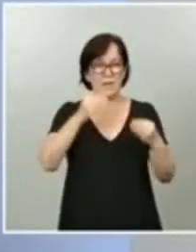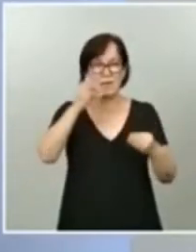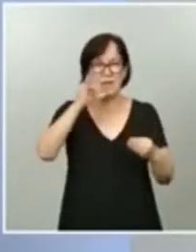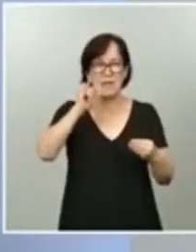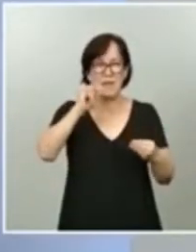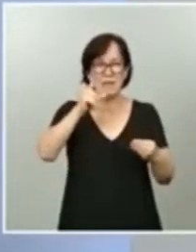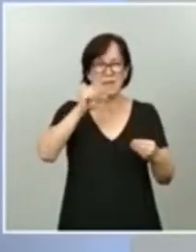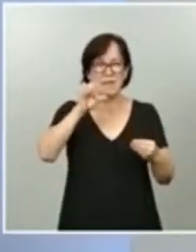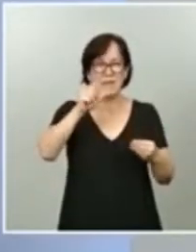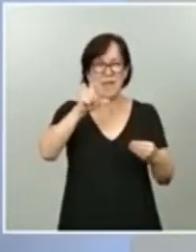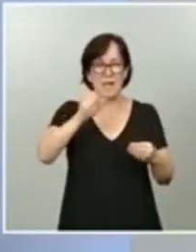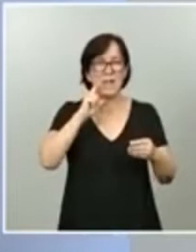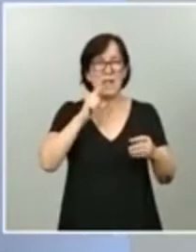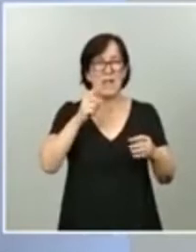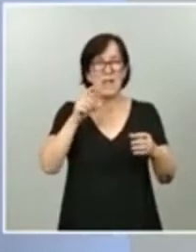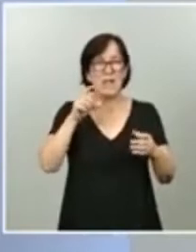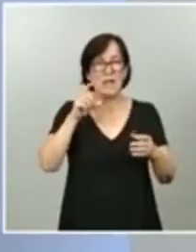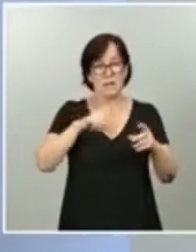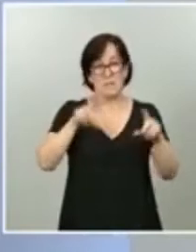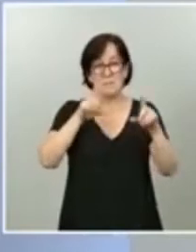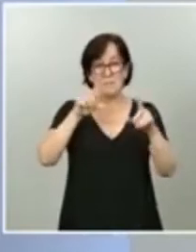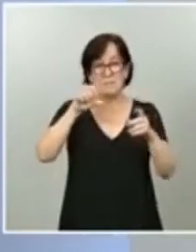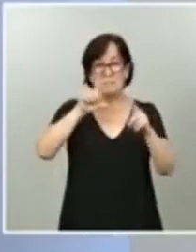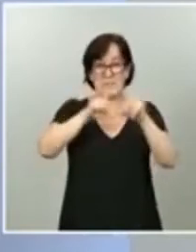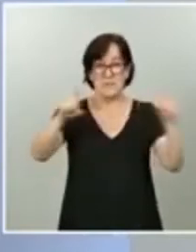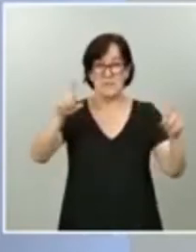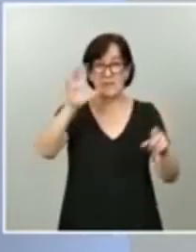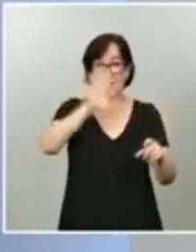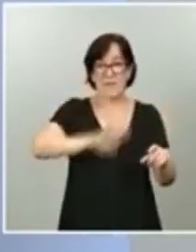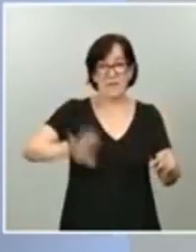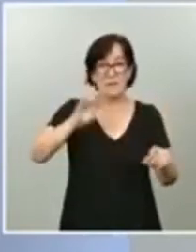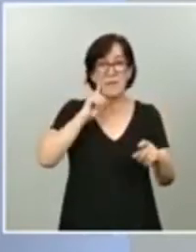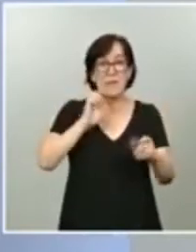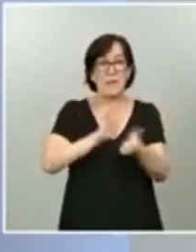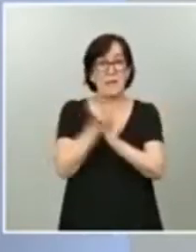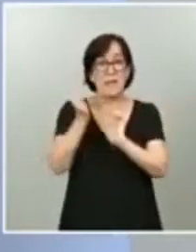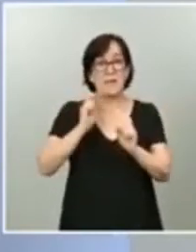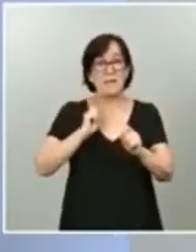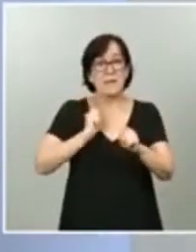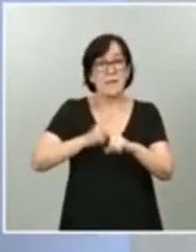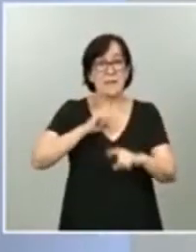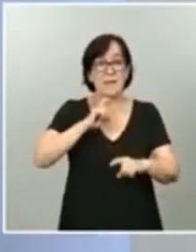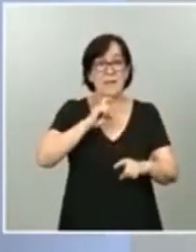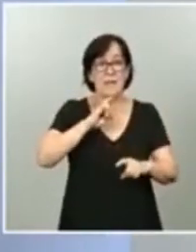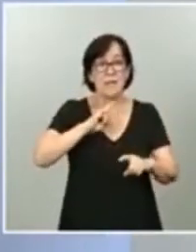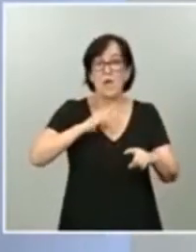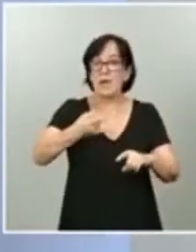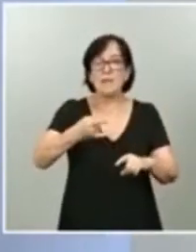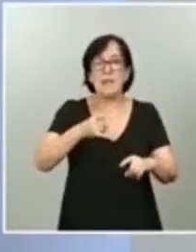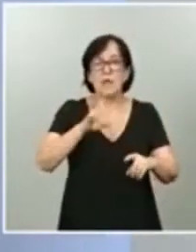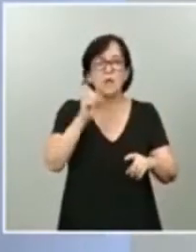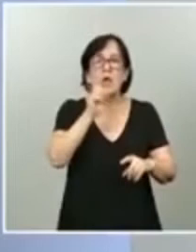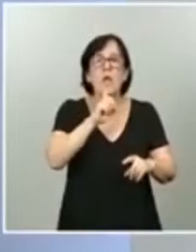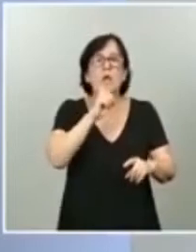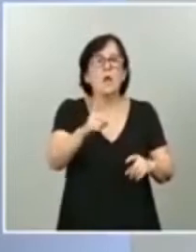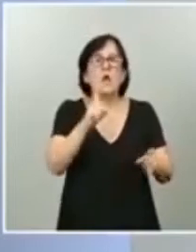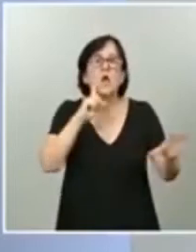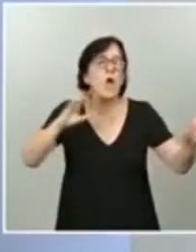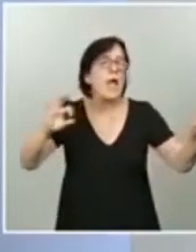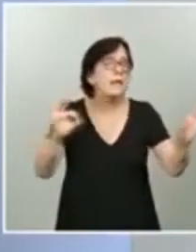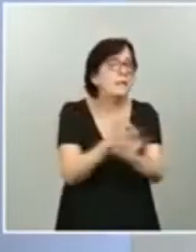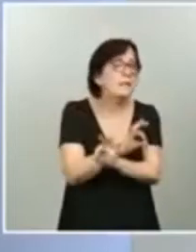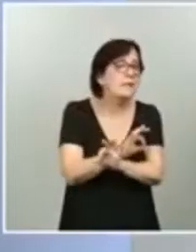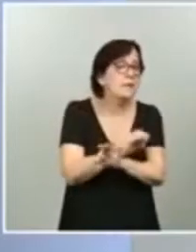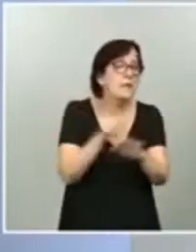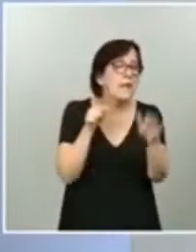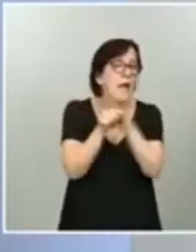estatal, que les comentaba antes, pues este crédito extraordinario advierto no confundirlo con la gestión de